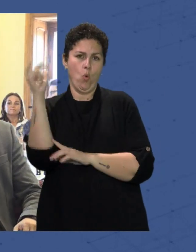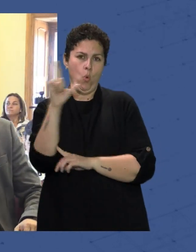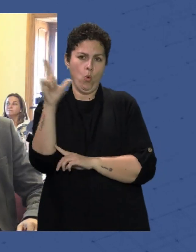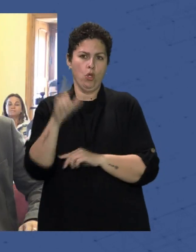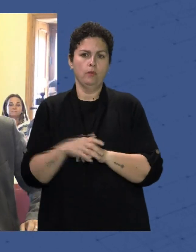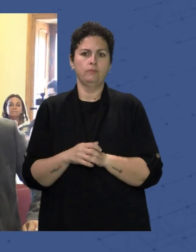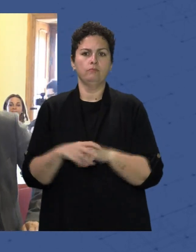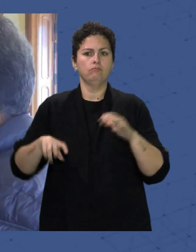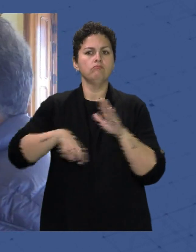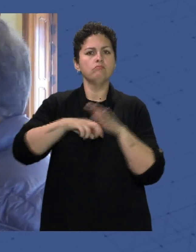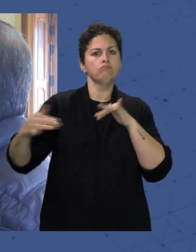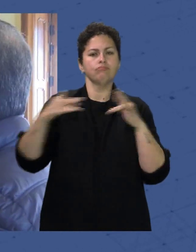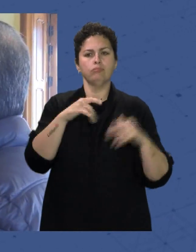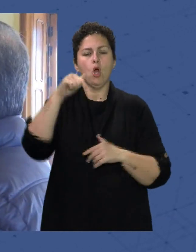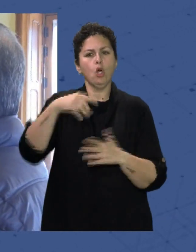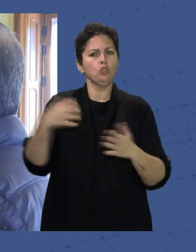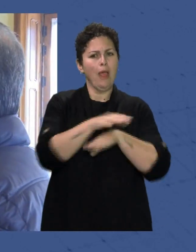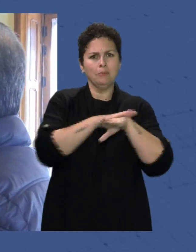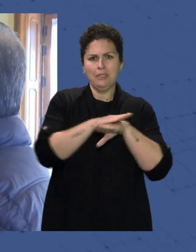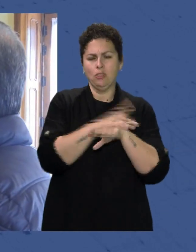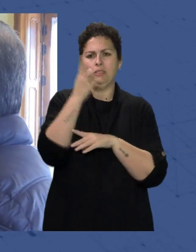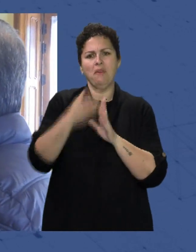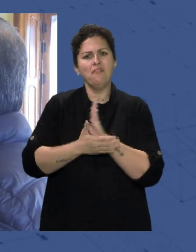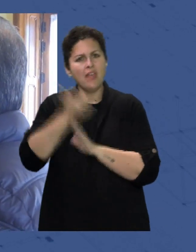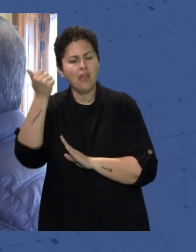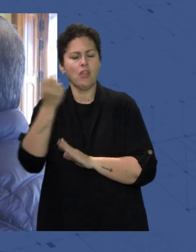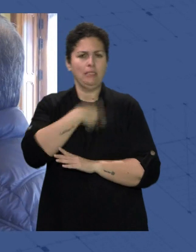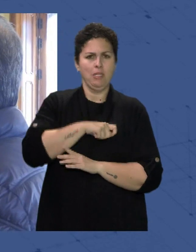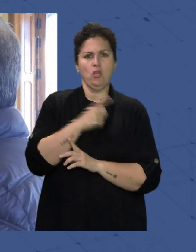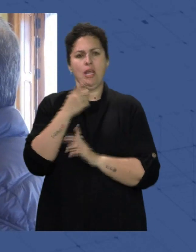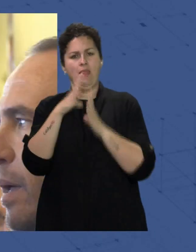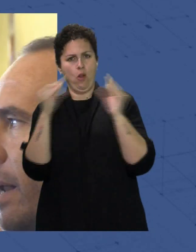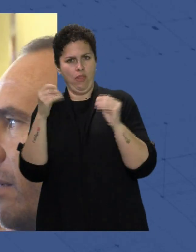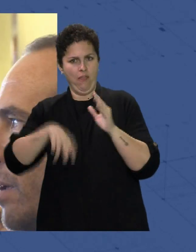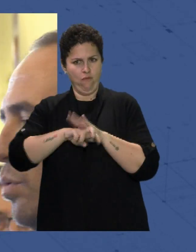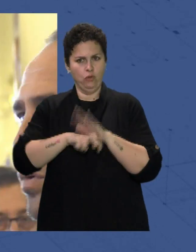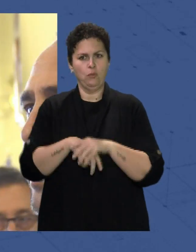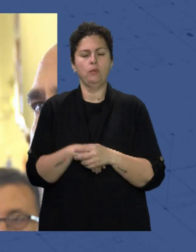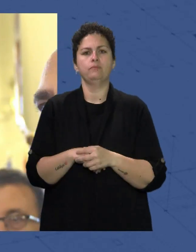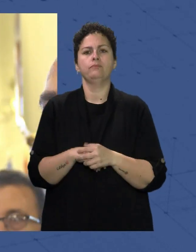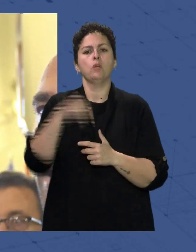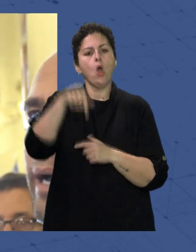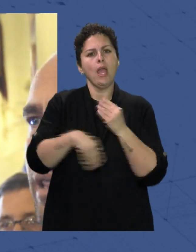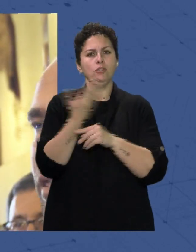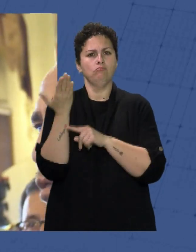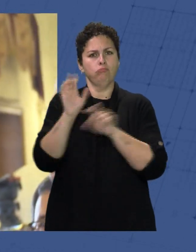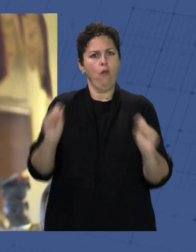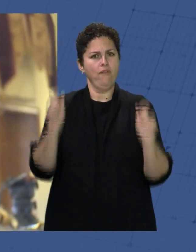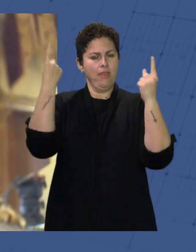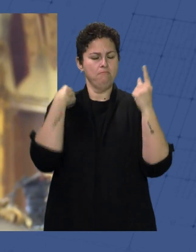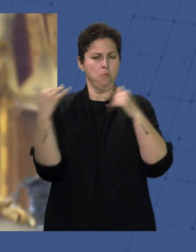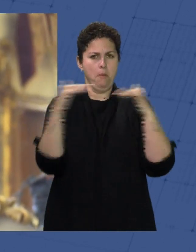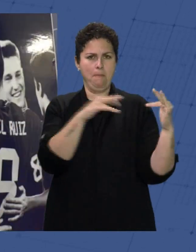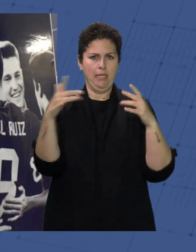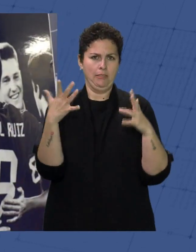las administraciones Junto a las federaciones española Y andaluza de fútbol Y la UDA Han hecho la presentación oficial De este partido